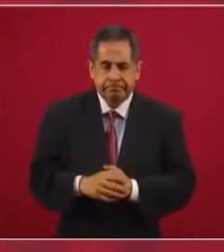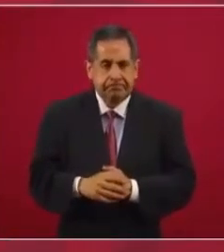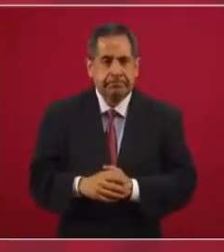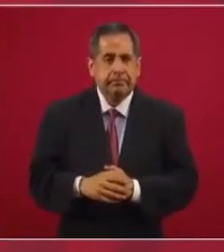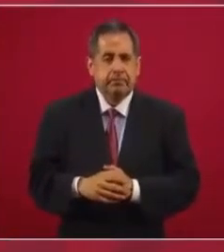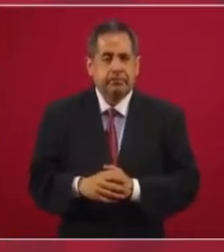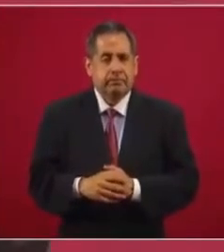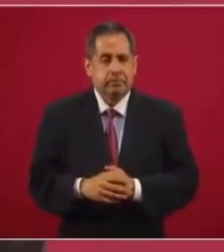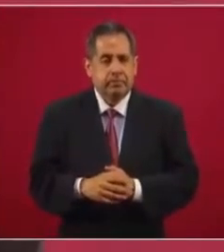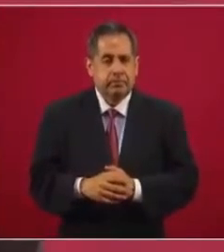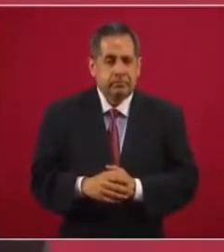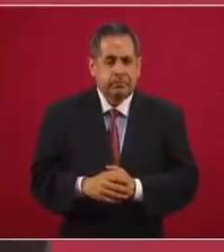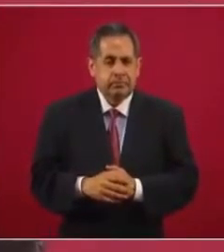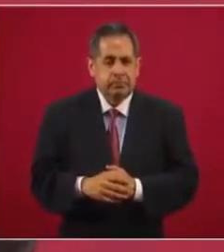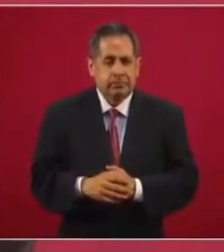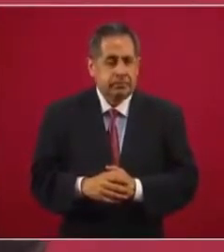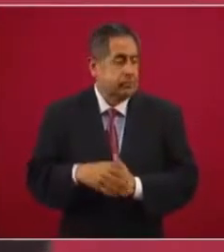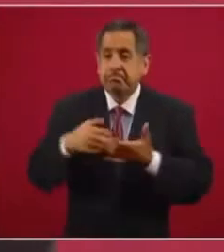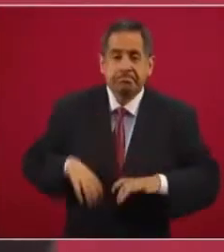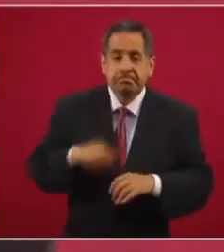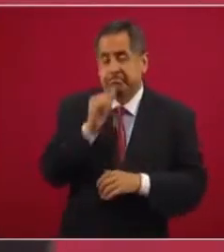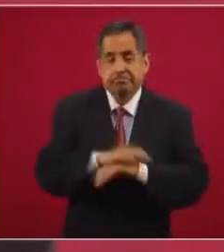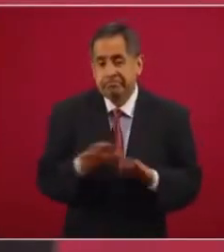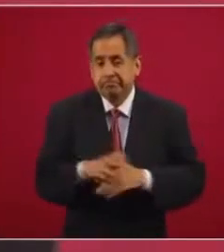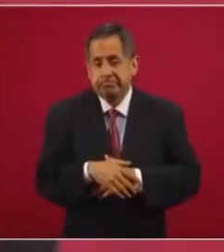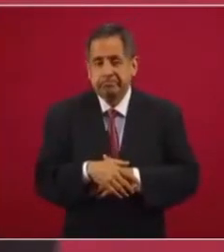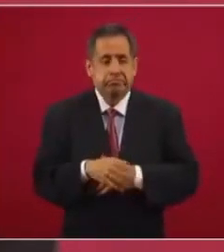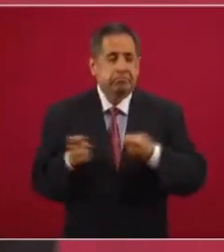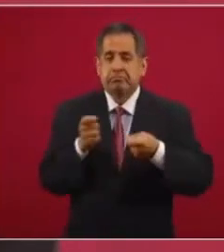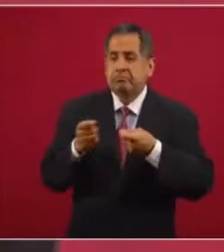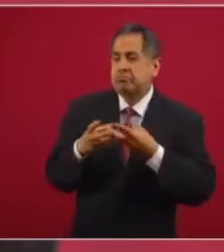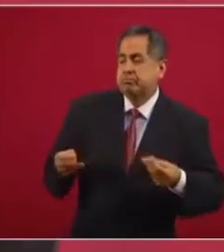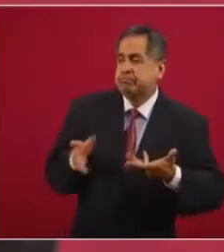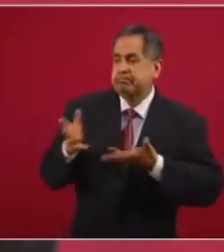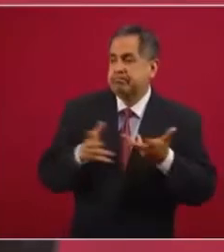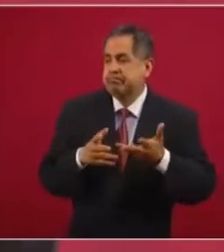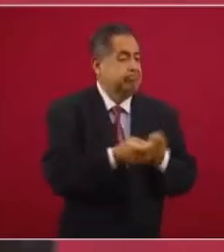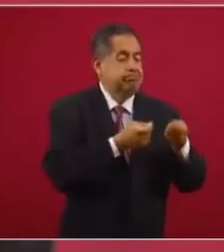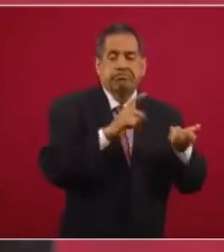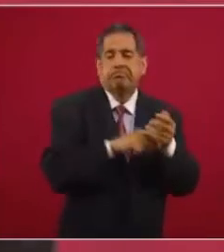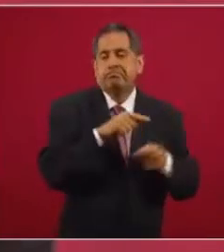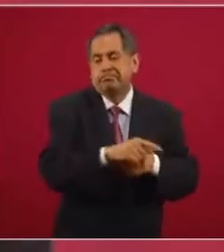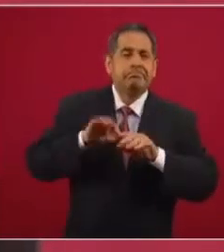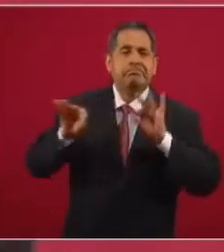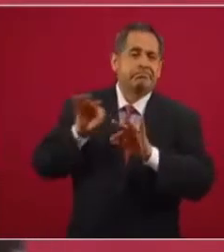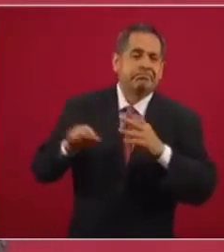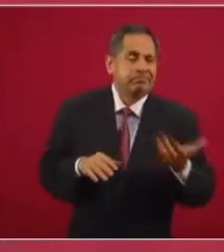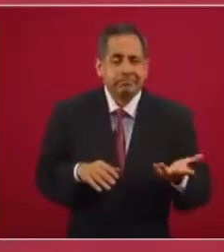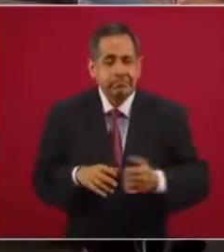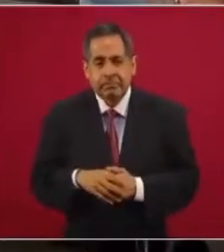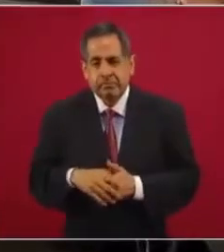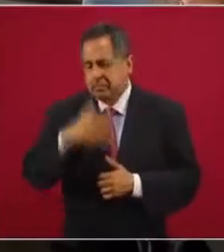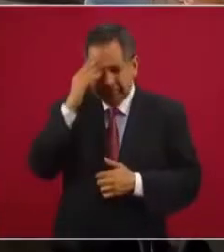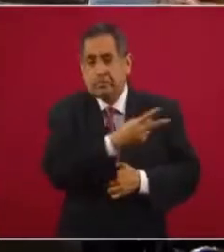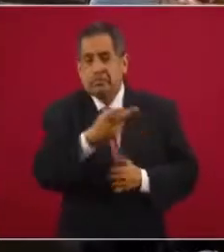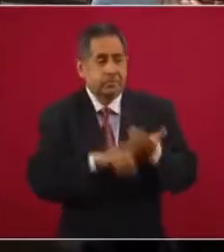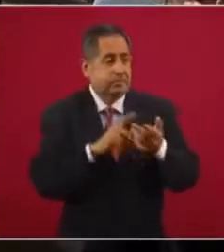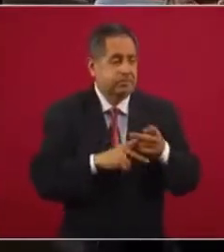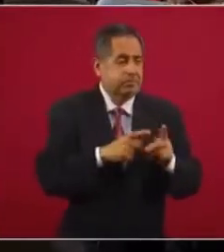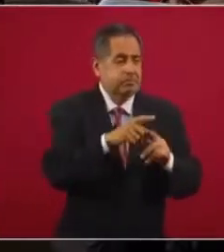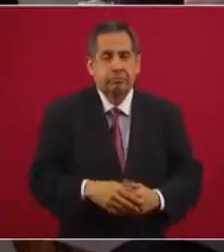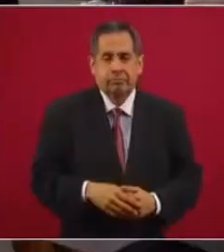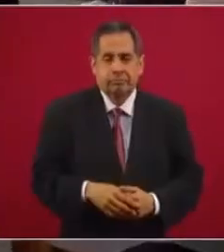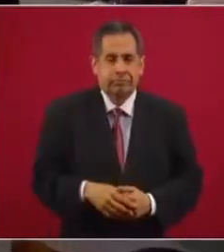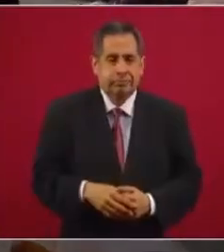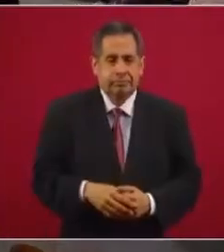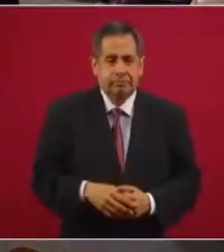logran nada teniendo el control de los medios de información convencionales? Tienen no sé cuántos columnistas a su